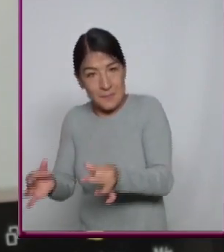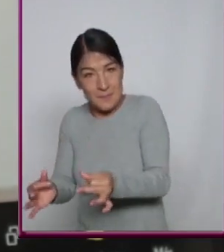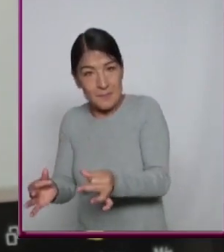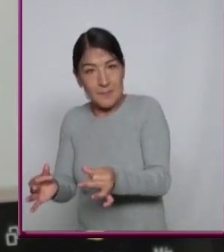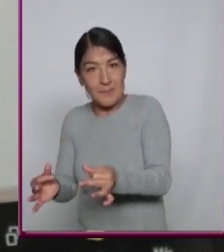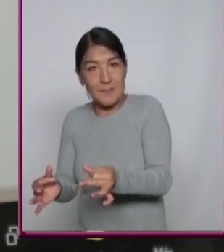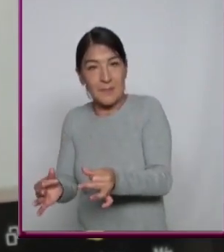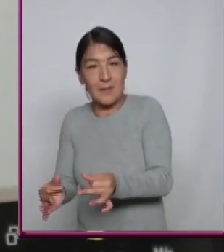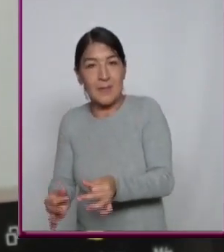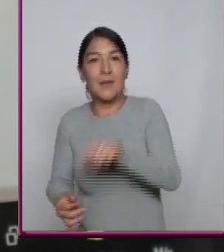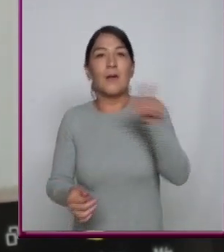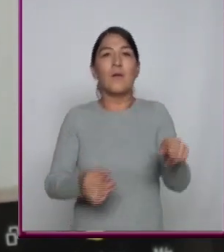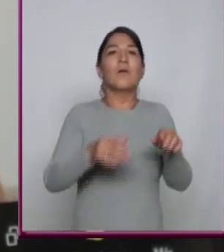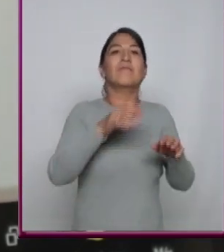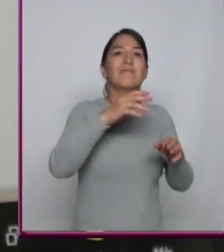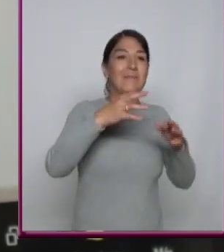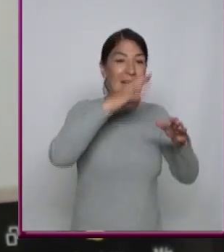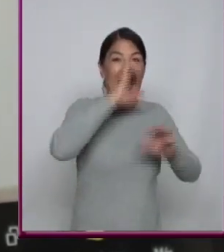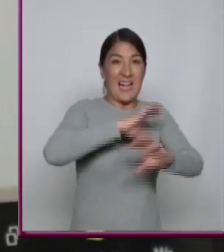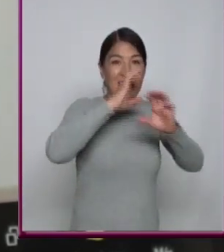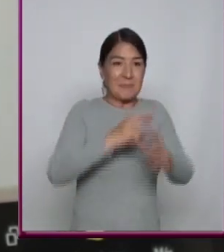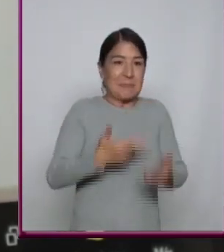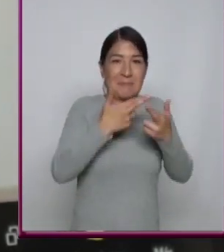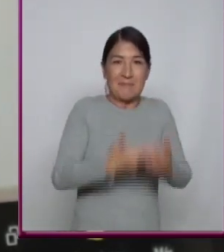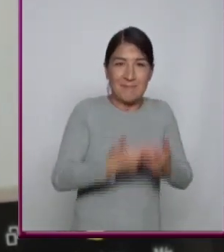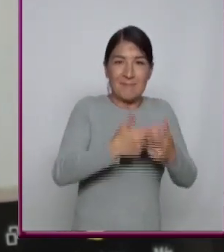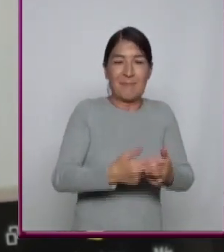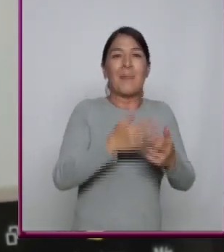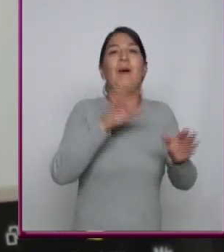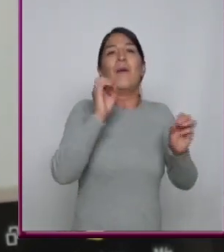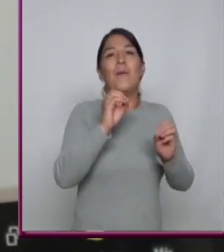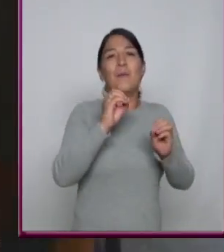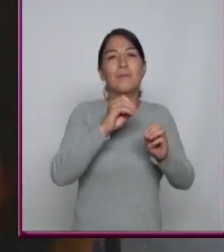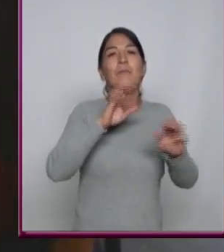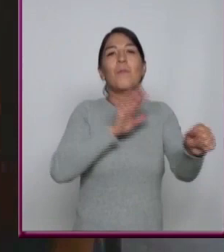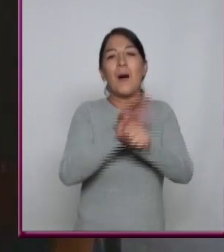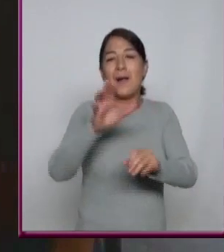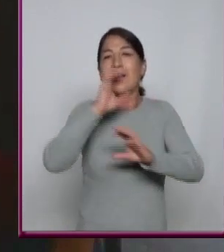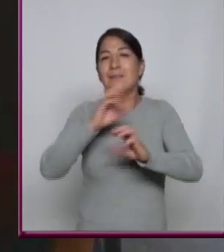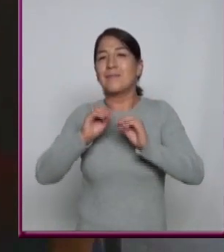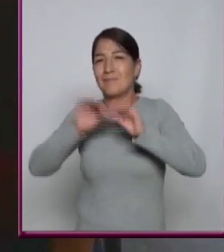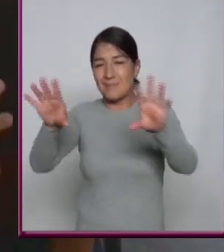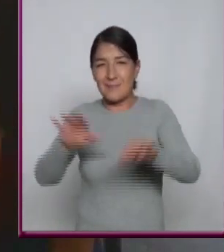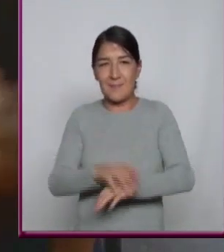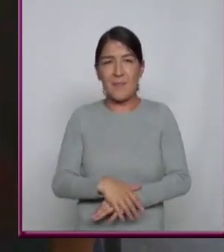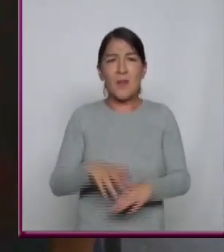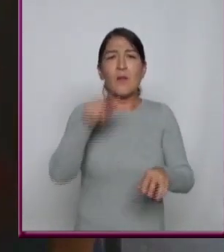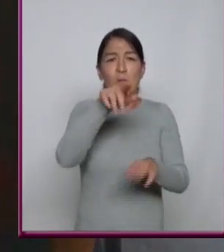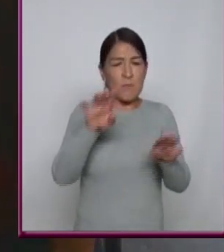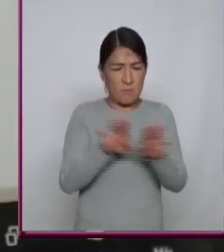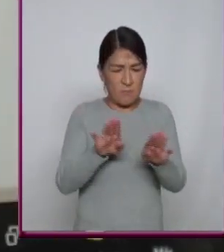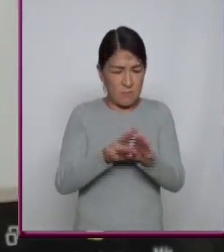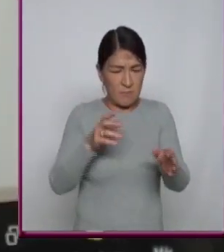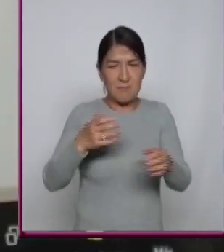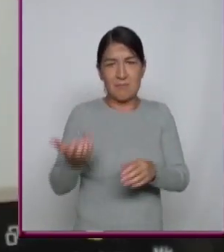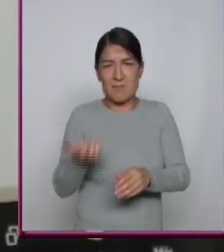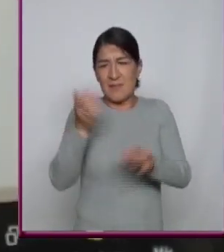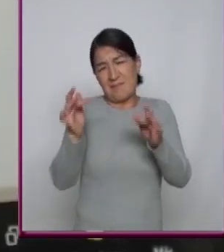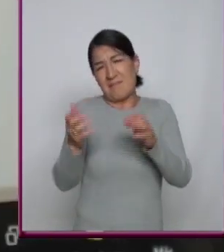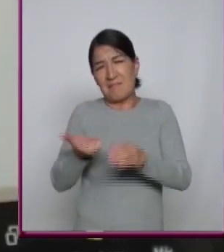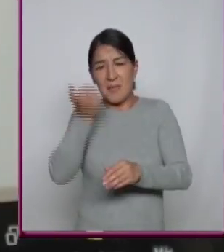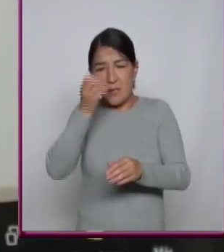tamaño Del archivo O tamaño De los datos Que se van a transmitir ¿Cómo se lee? ¿Cómo se lee? Bueno